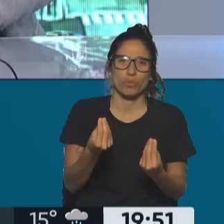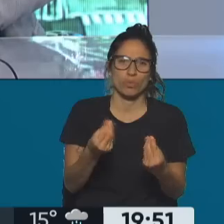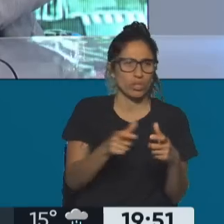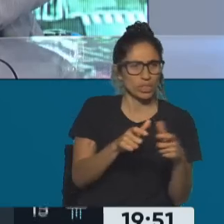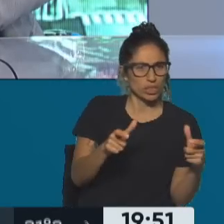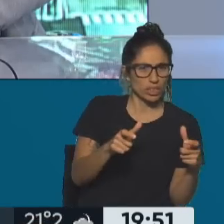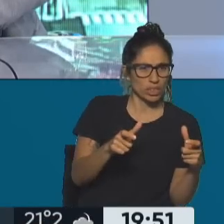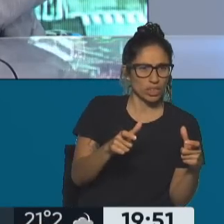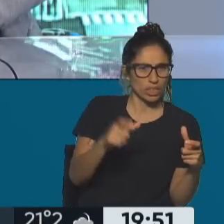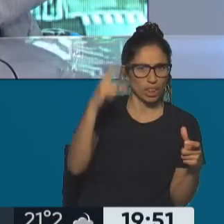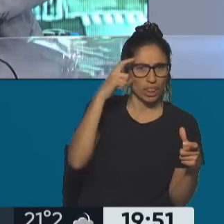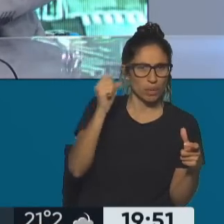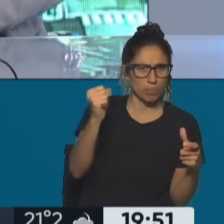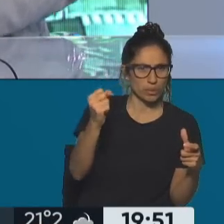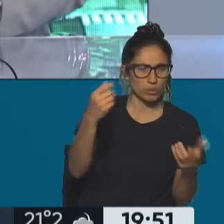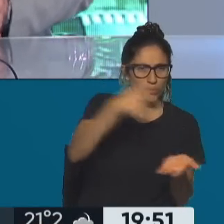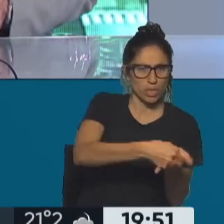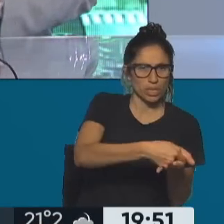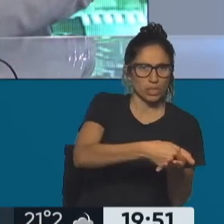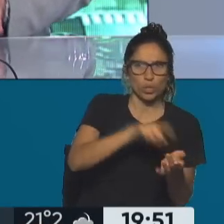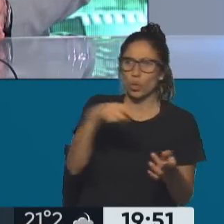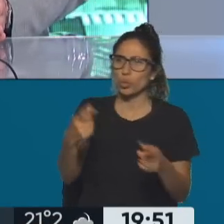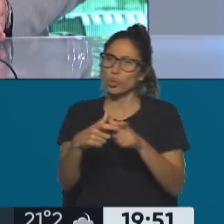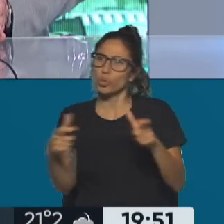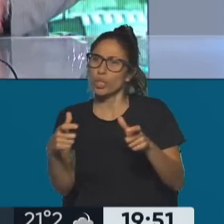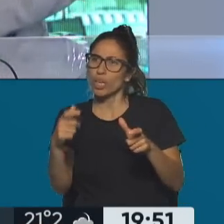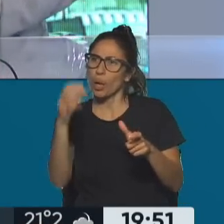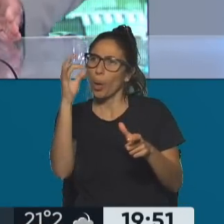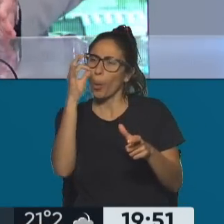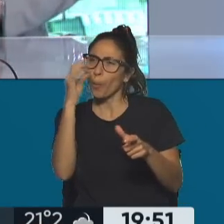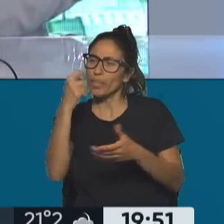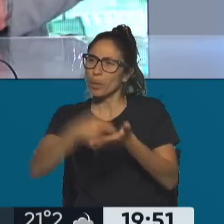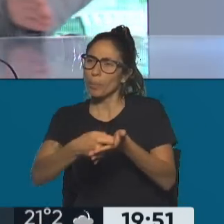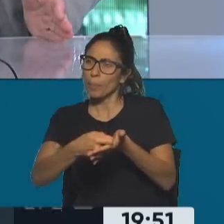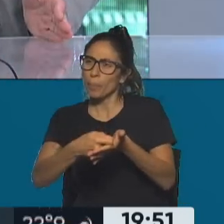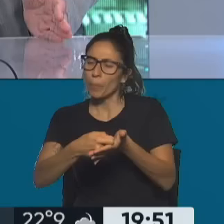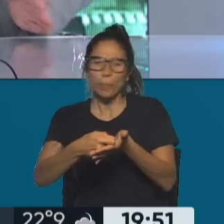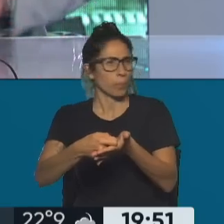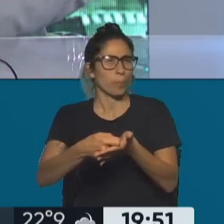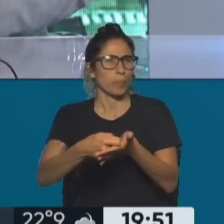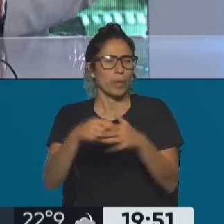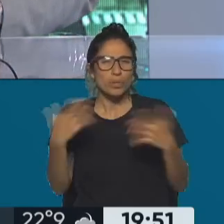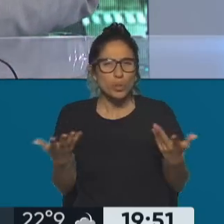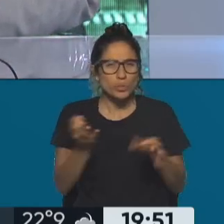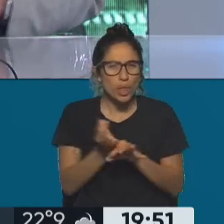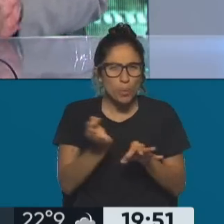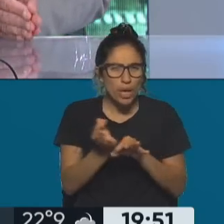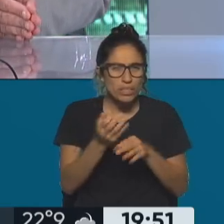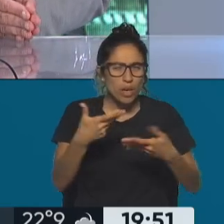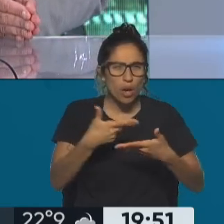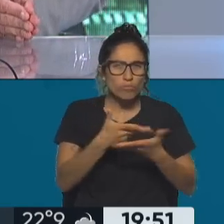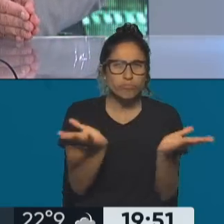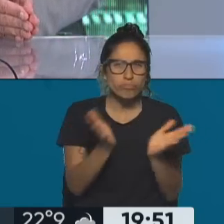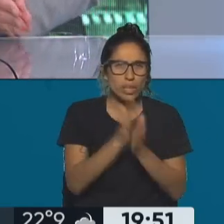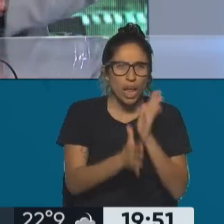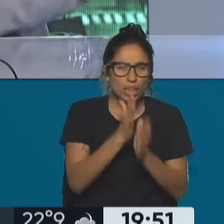cheque más 20 pesos. Entonces la educación, en vez de ser una educación pública gratuita y abierta a todos, pasa a ser algo totalmente